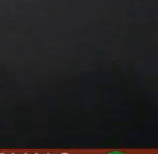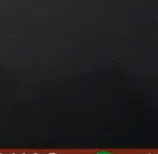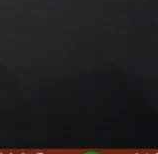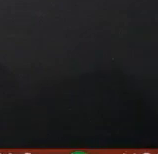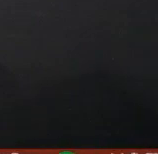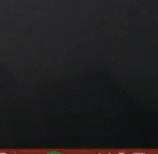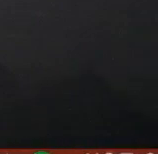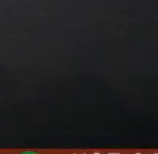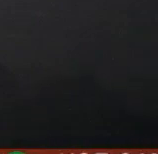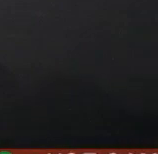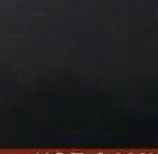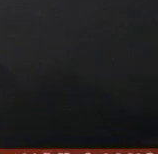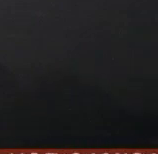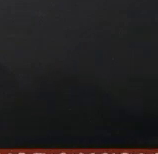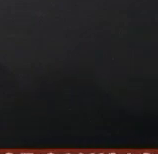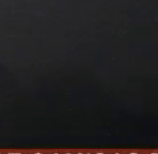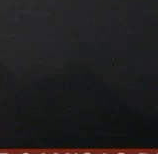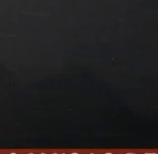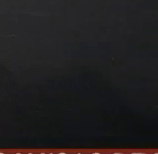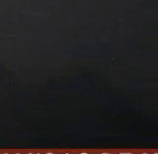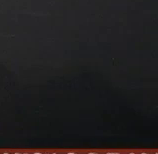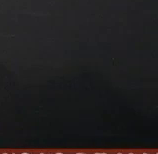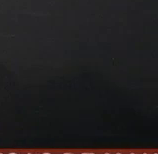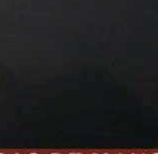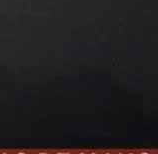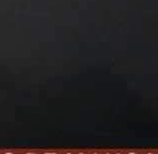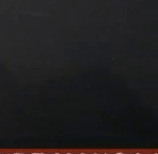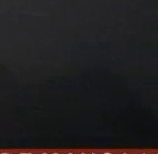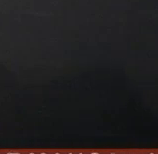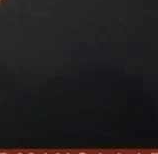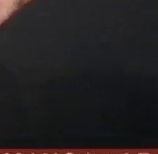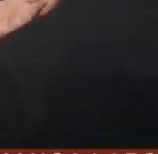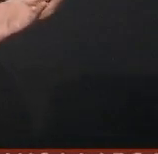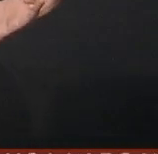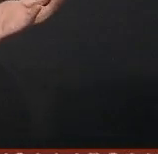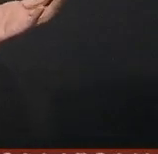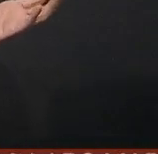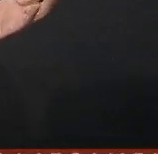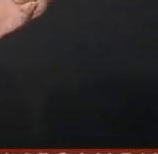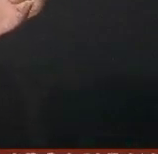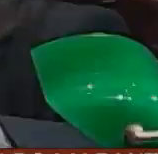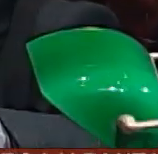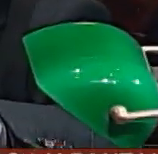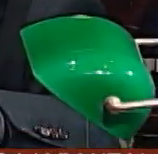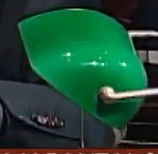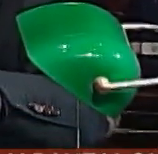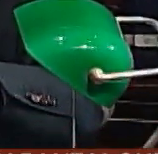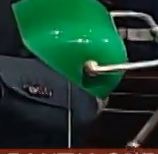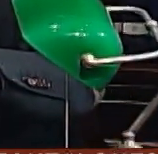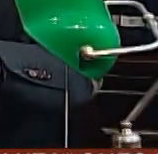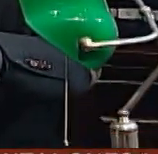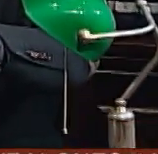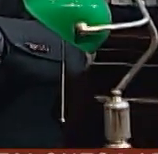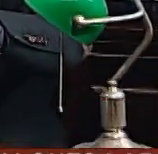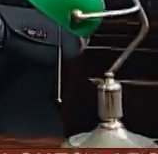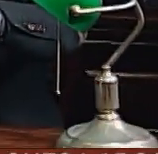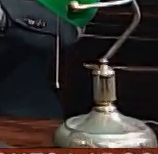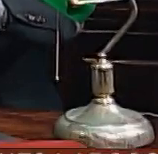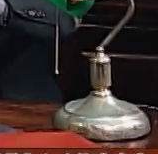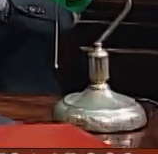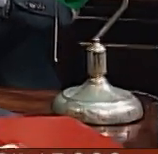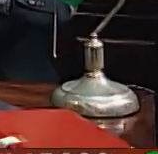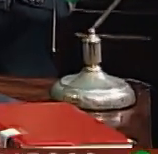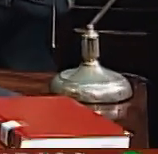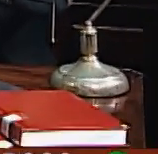música para hacer una liga generacional entre nuestros padres a los chicos a las